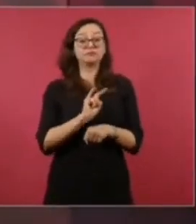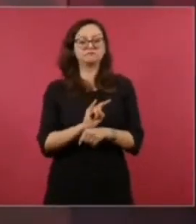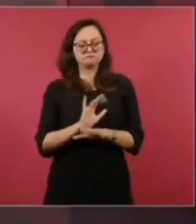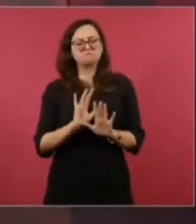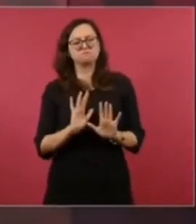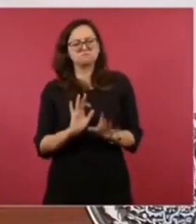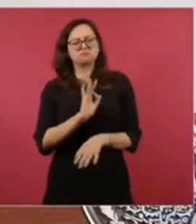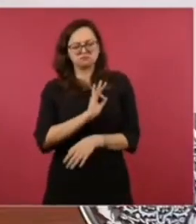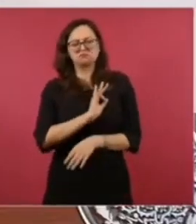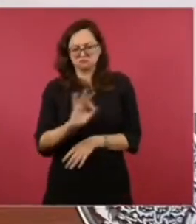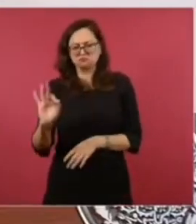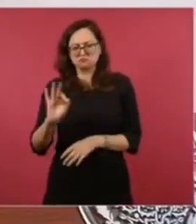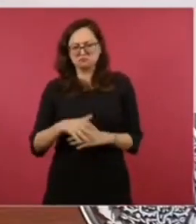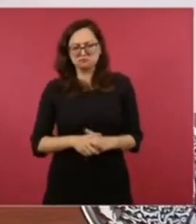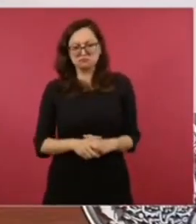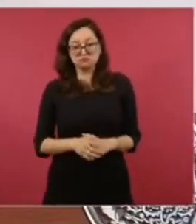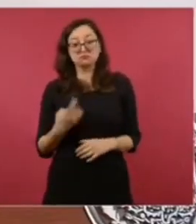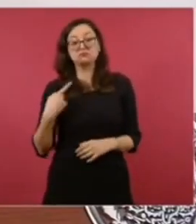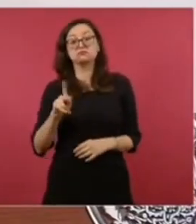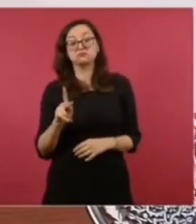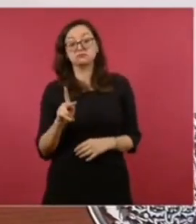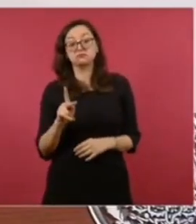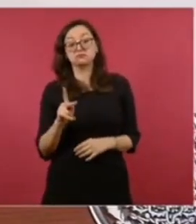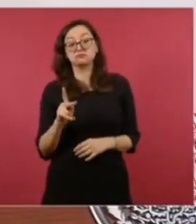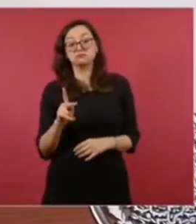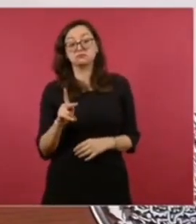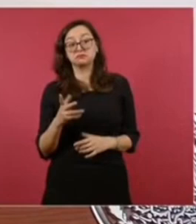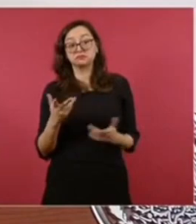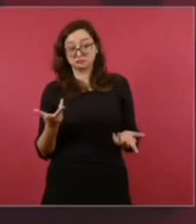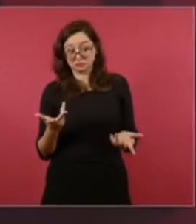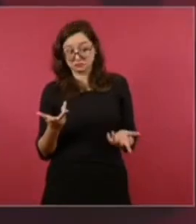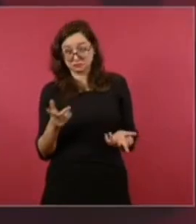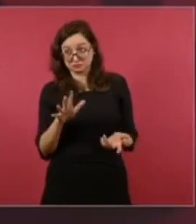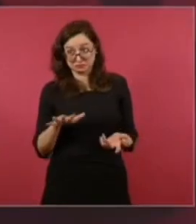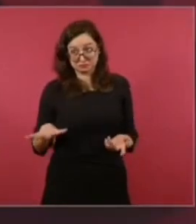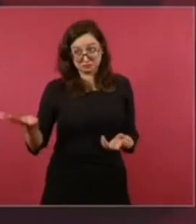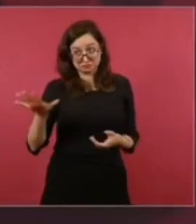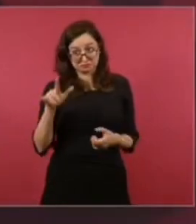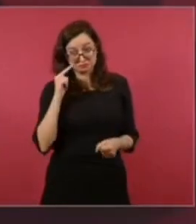pero en los hechos no actúa.